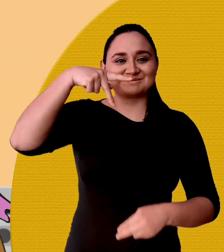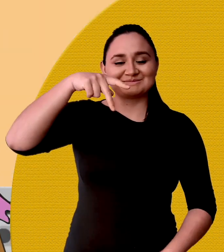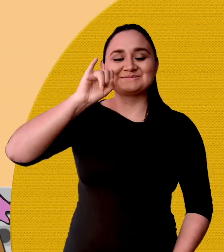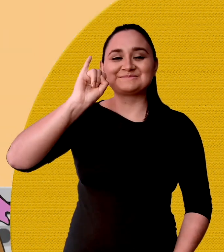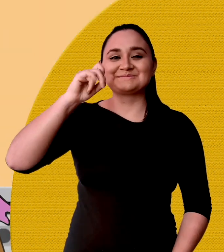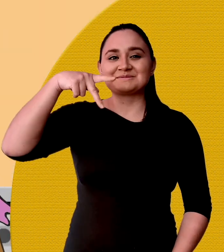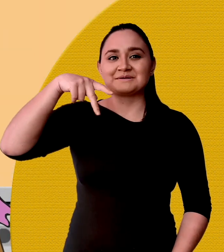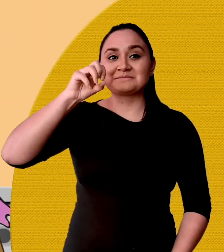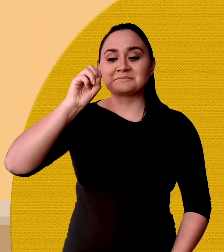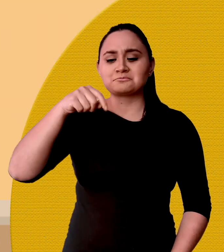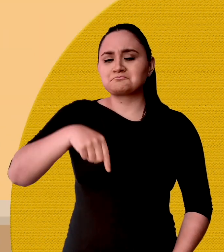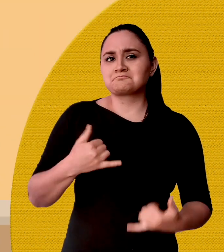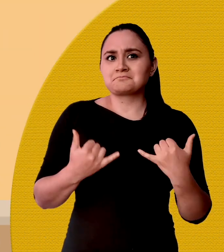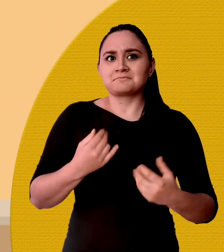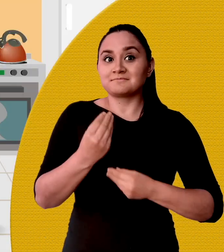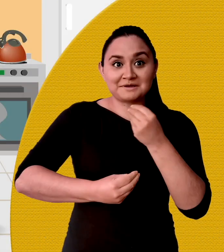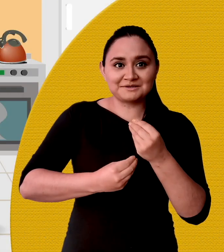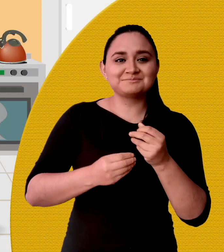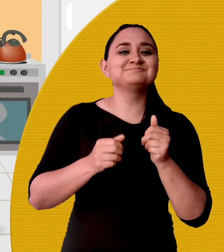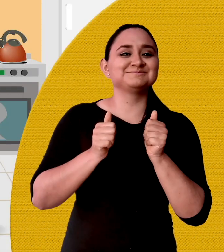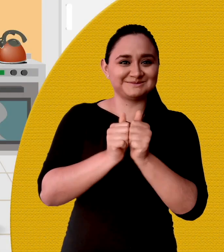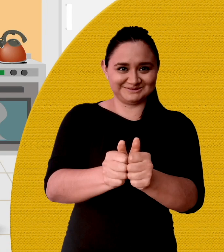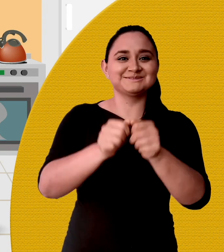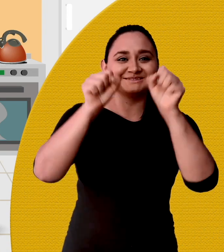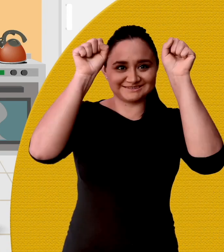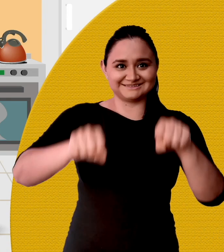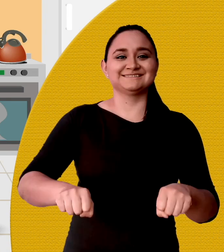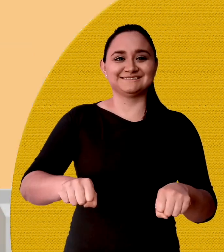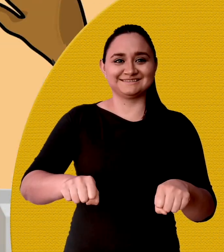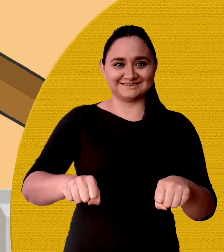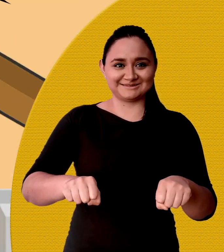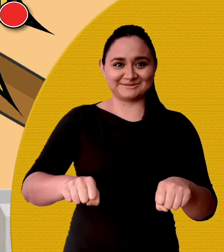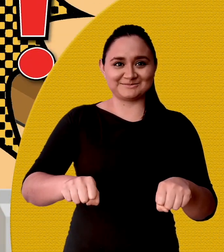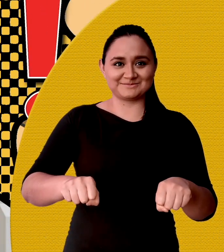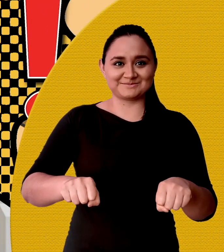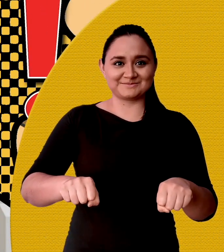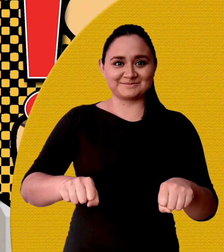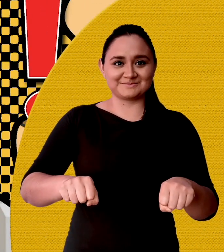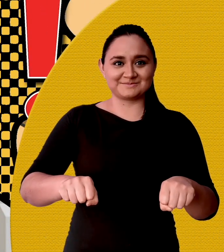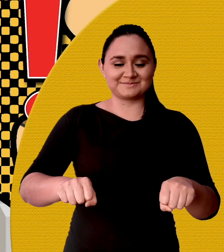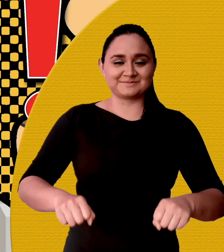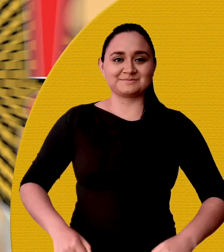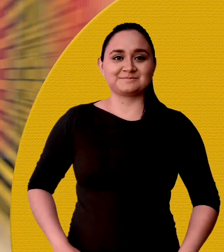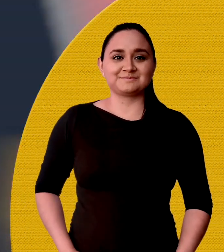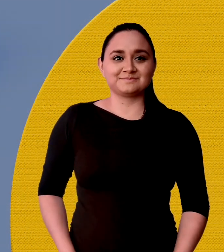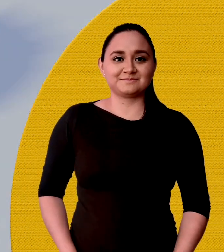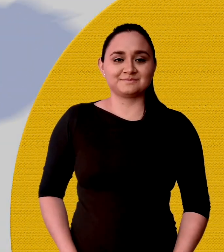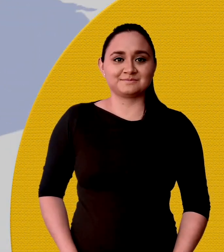Quiero decir que les pipo. Y estamos aquí porque... ¡Juntas y Juntos! ¡Sí Podemos!